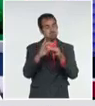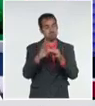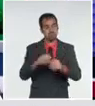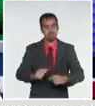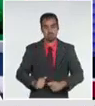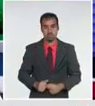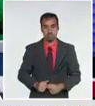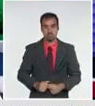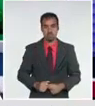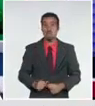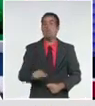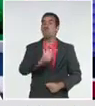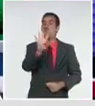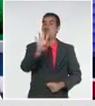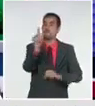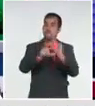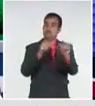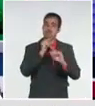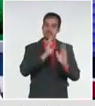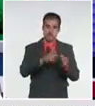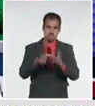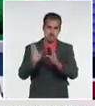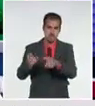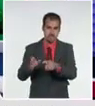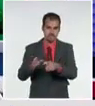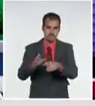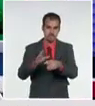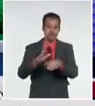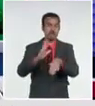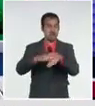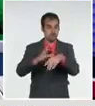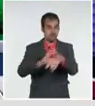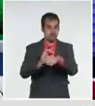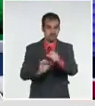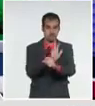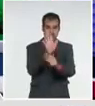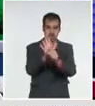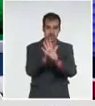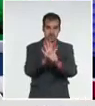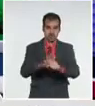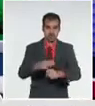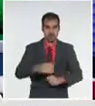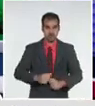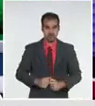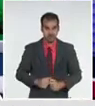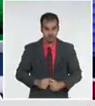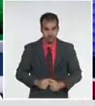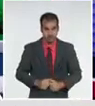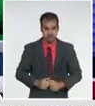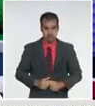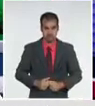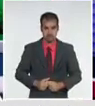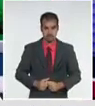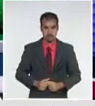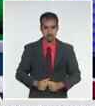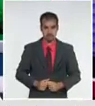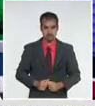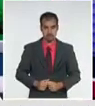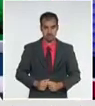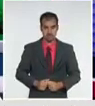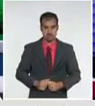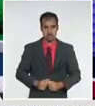cuatro personas con COVID-19 en nuestro país y una cifra, como también tú te decías, Pepe,